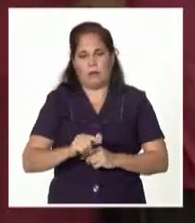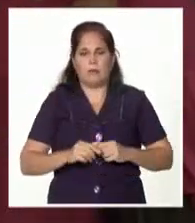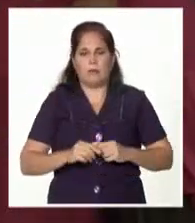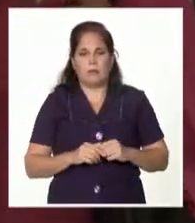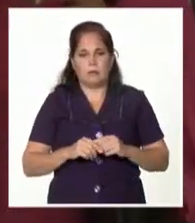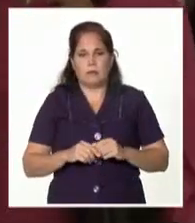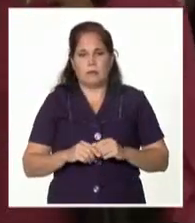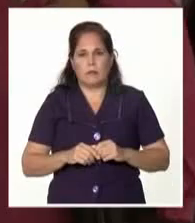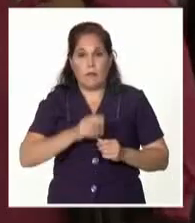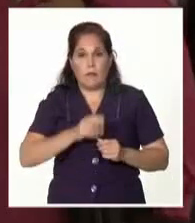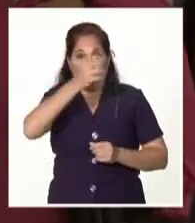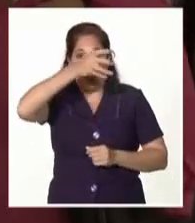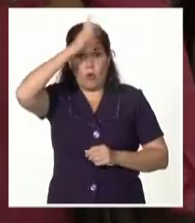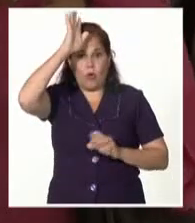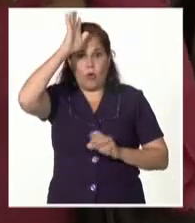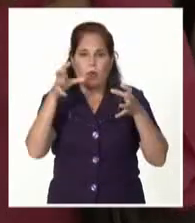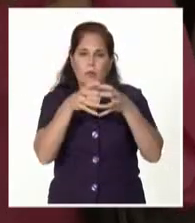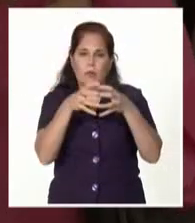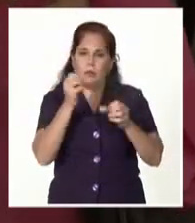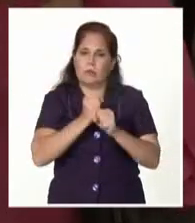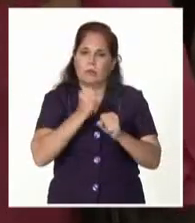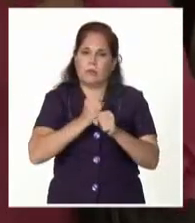Desde Roma, Wilmer Rodríguez Fernández, Canal Cubano.